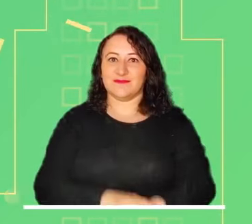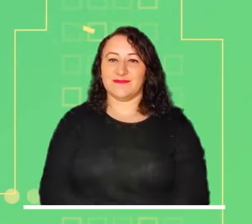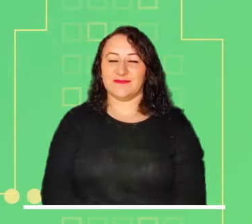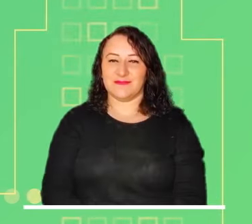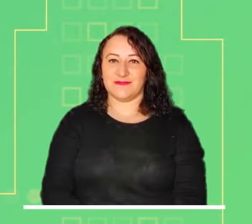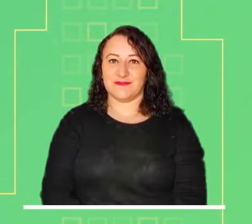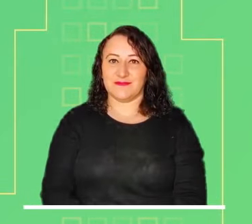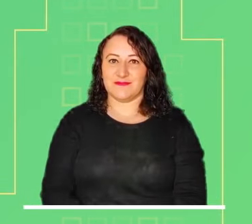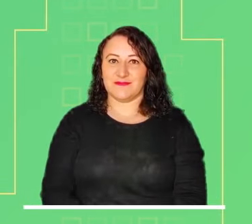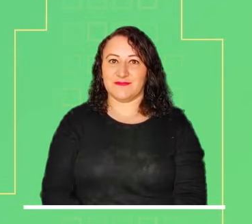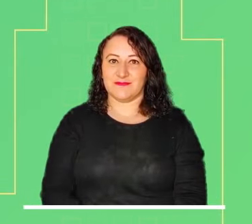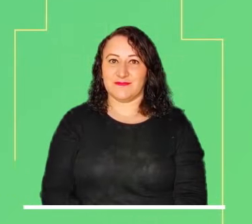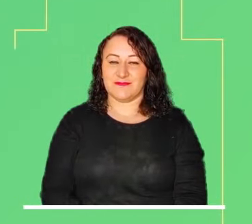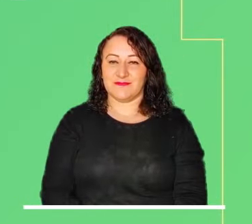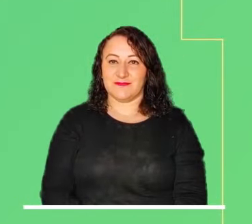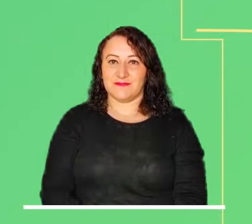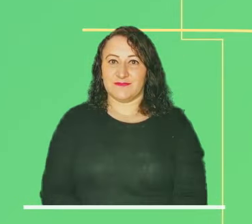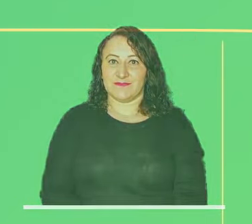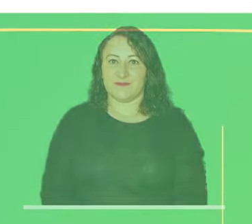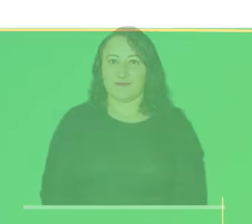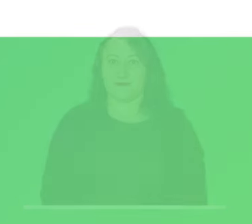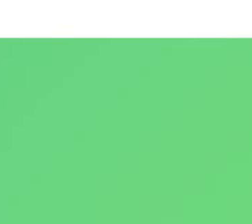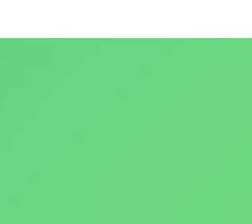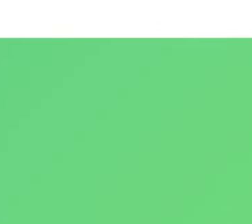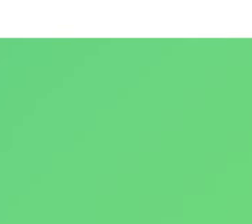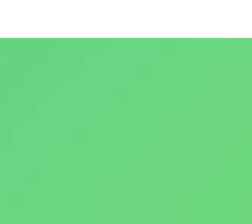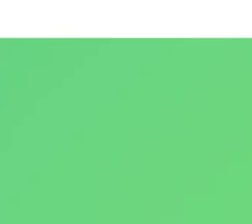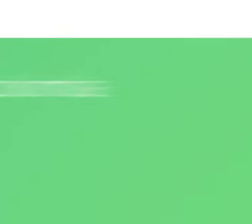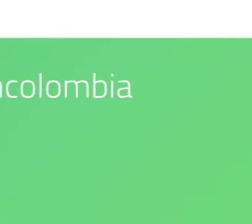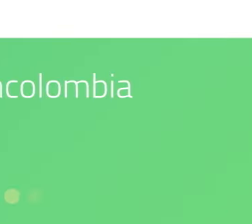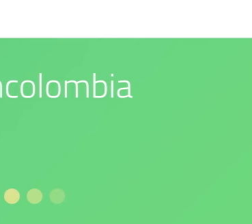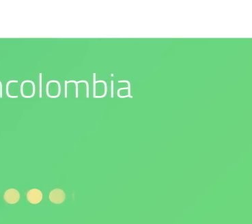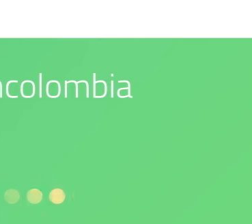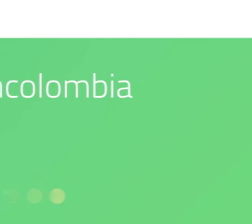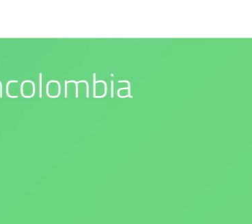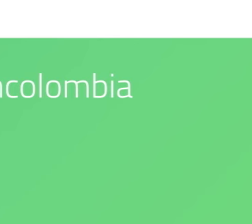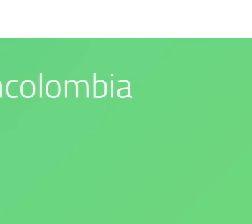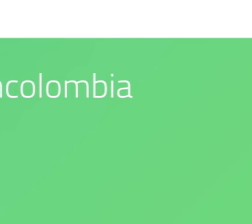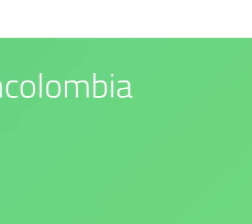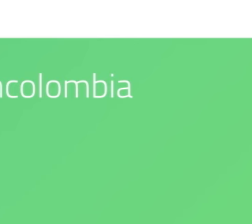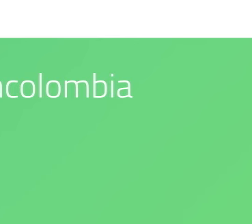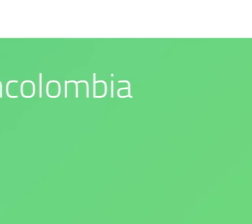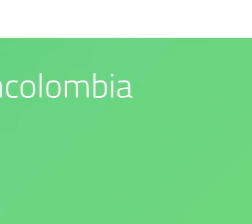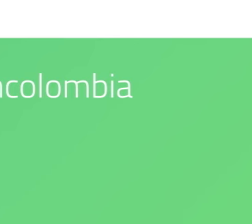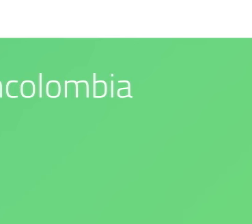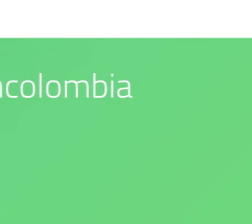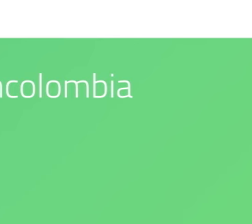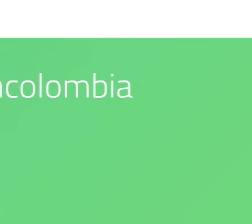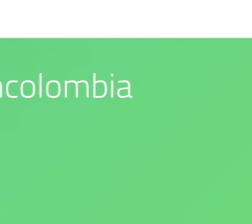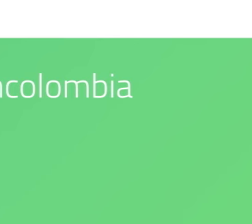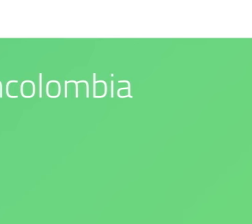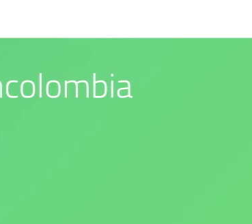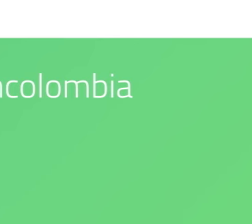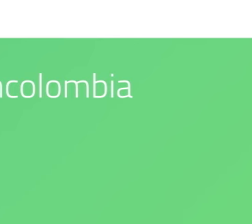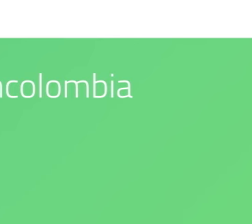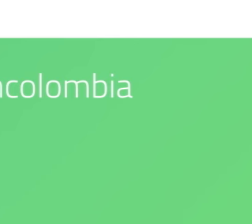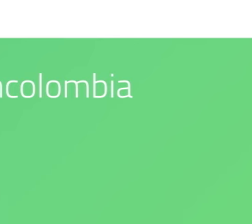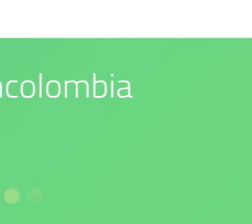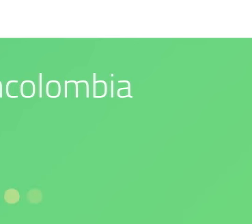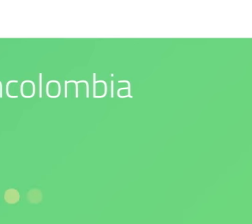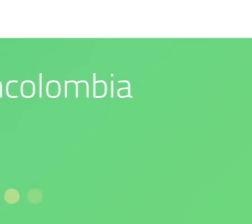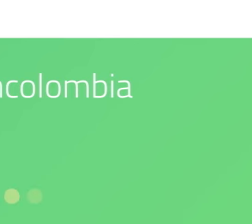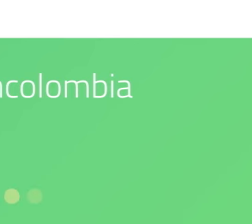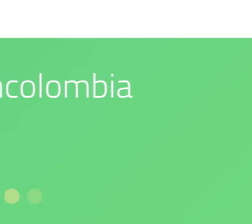en nuestras redes sociales. Nuestro compromiso es con el medio ambiente. IDEAM es confianza y prevención.